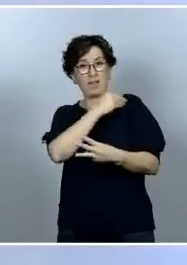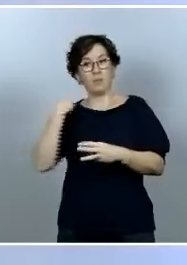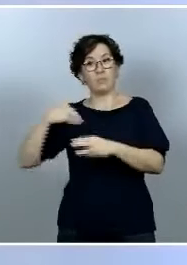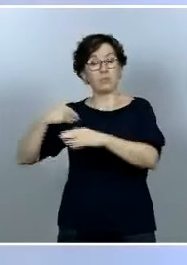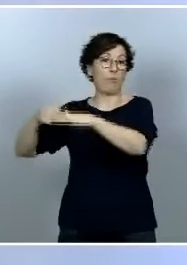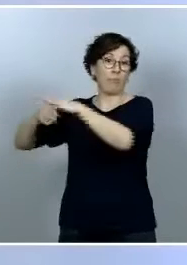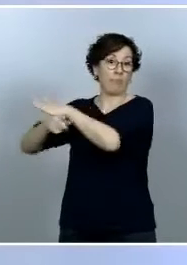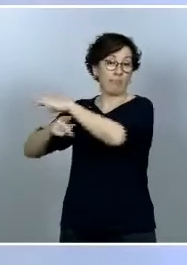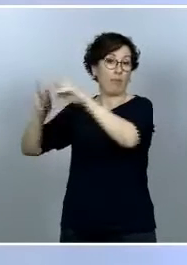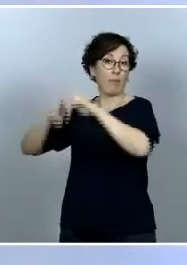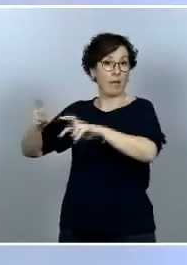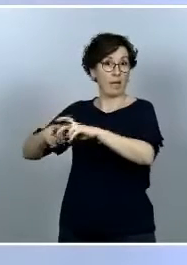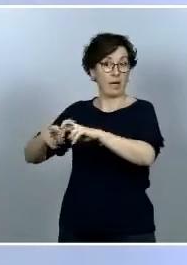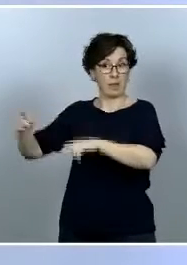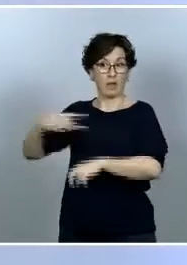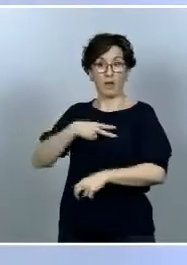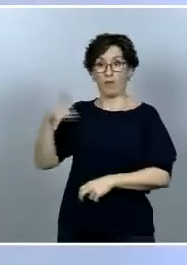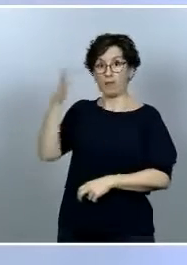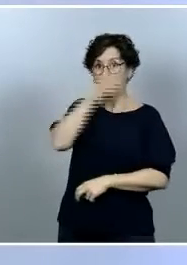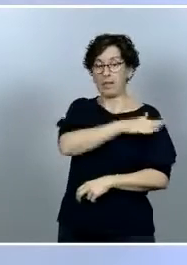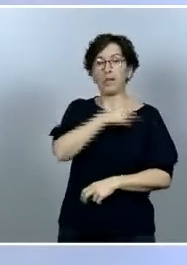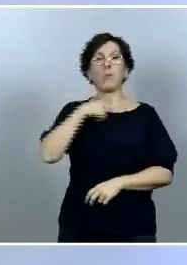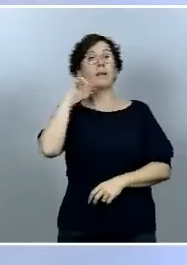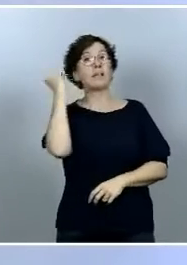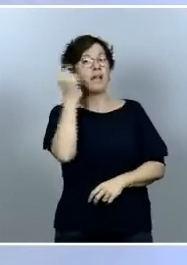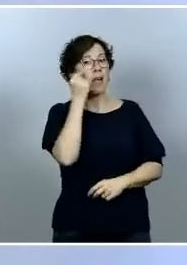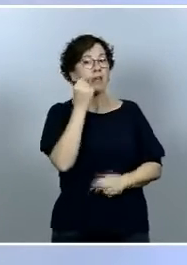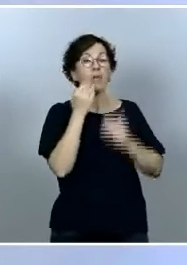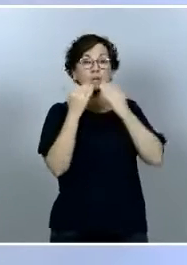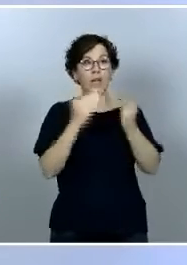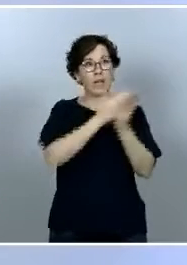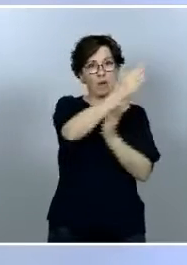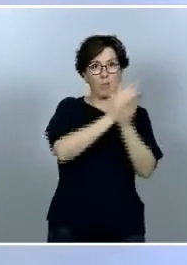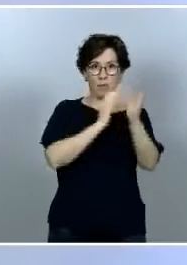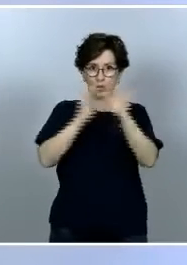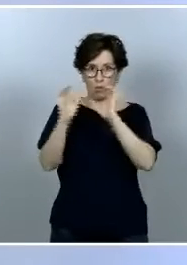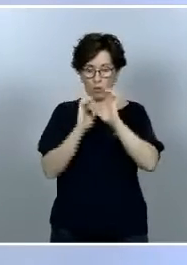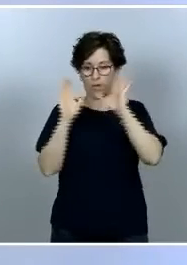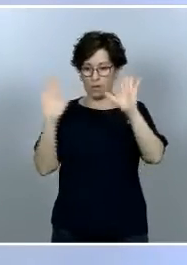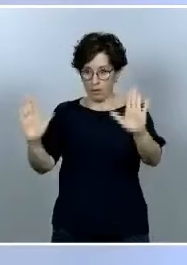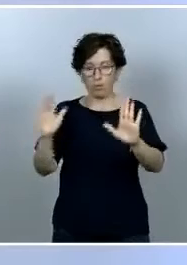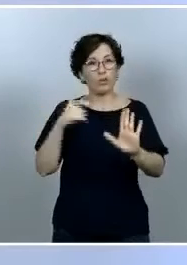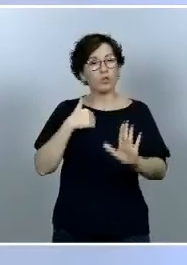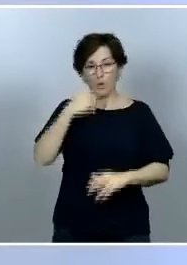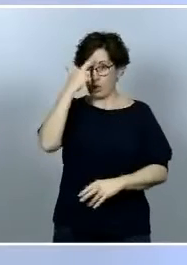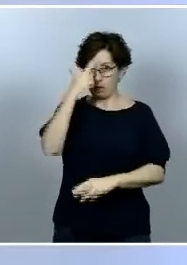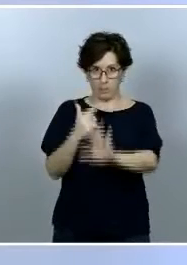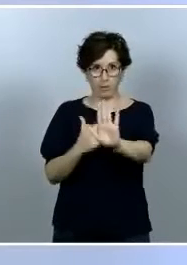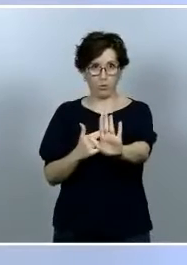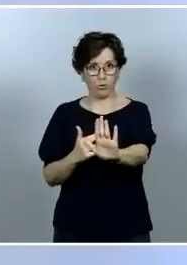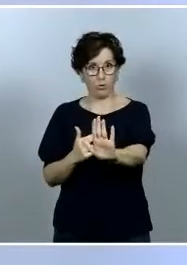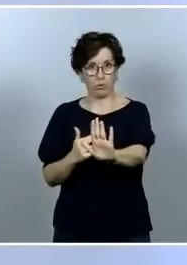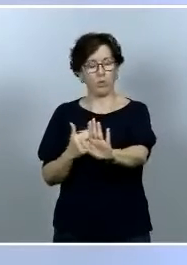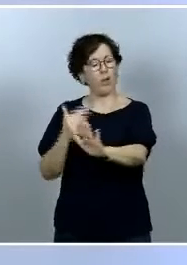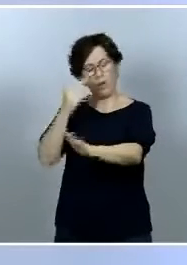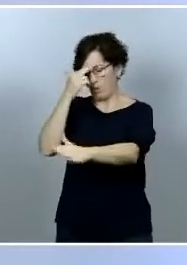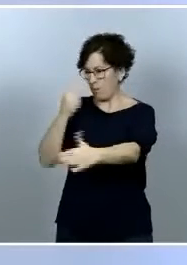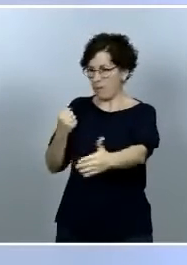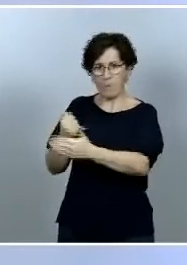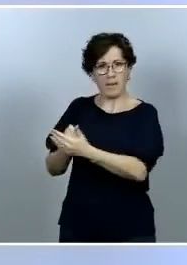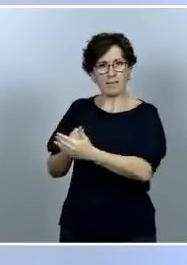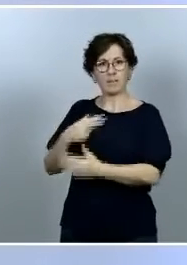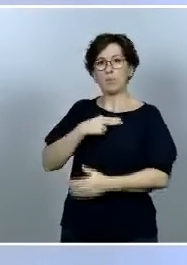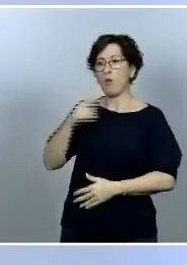emprendido en la Fiscalía lo conozco por los medios de comunicación con todo el debido respeto que lo tengo y el máximo a la Fiscalía yo quiero expresar mi